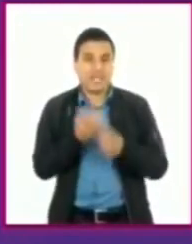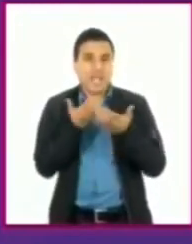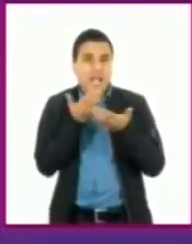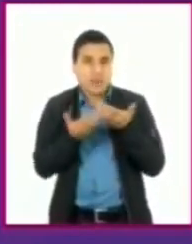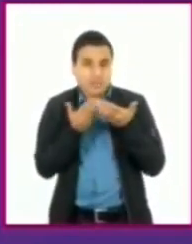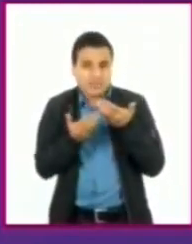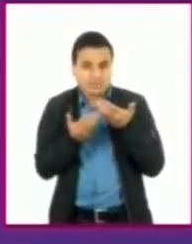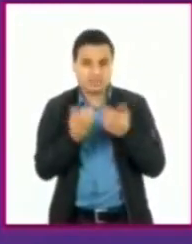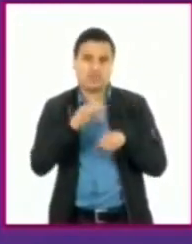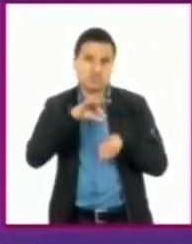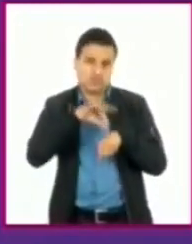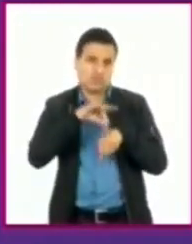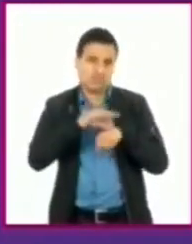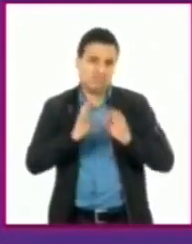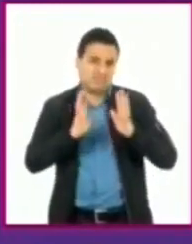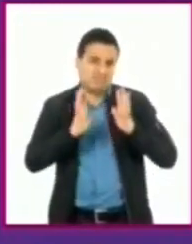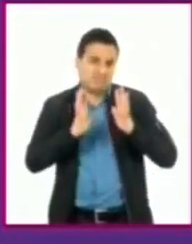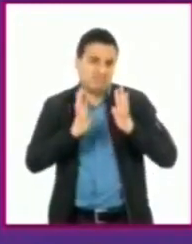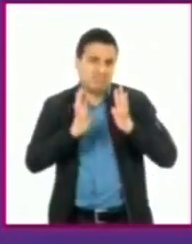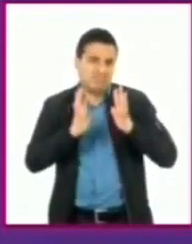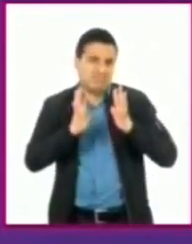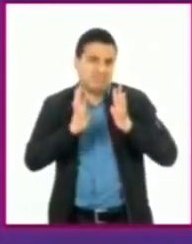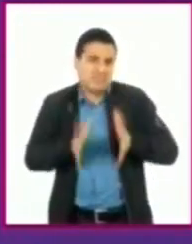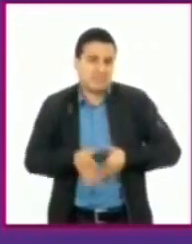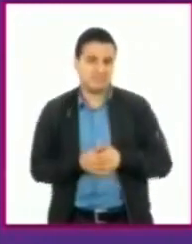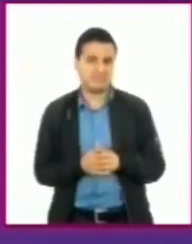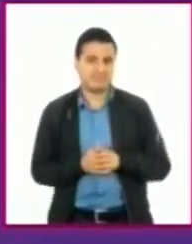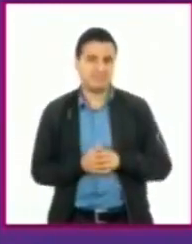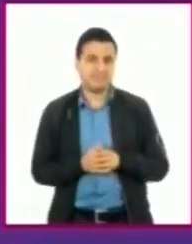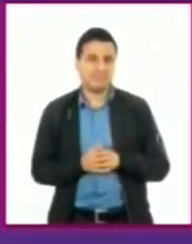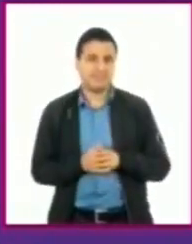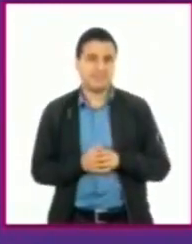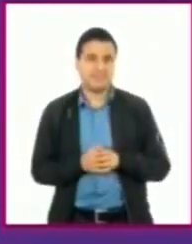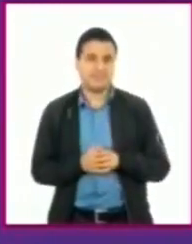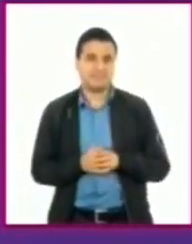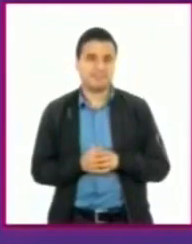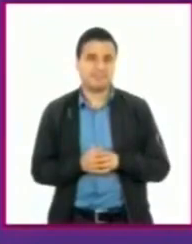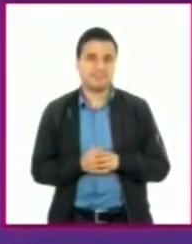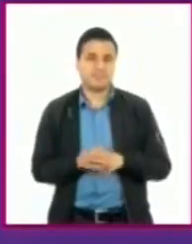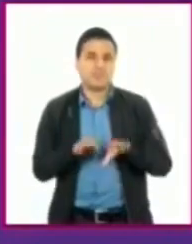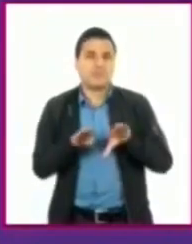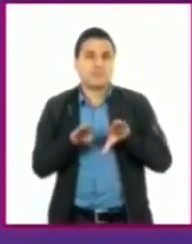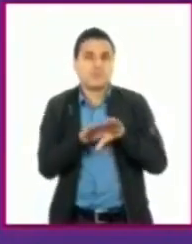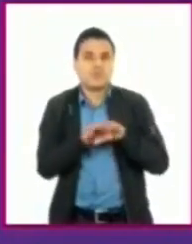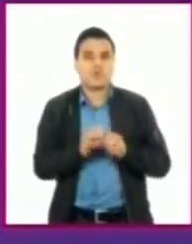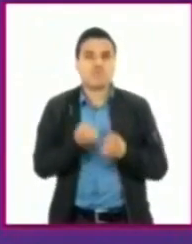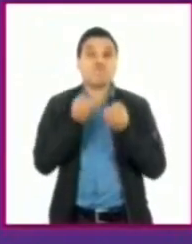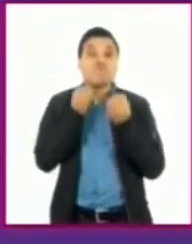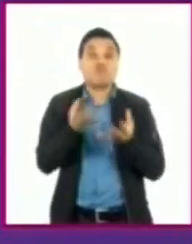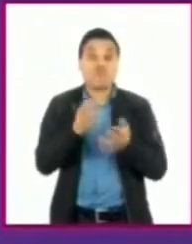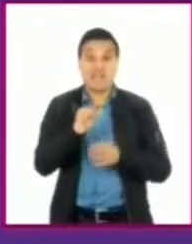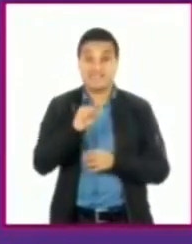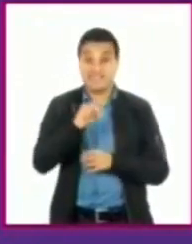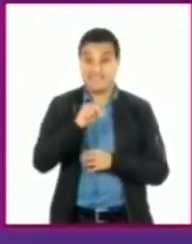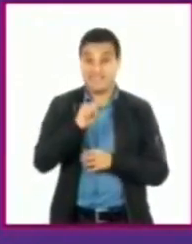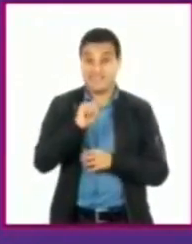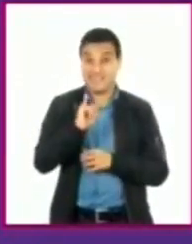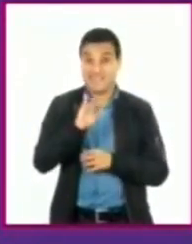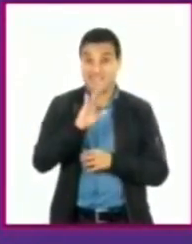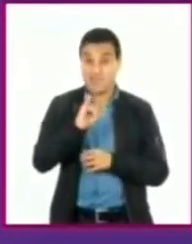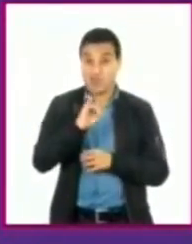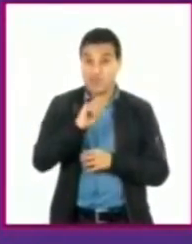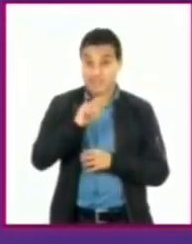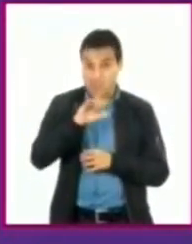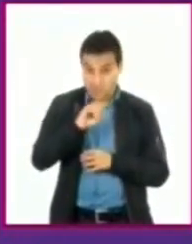los médicos tenemos un poquito más de criterio y no estamos recetando antibióticos como antes para